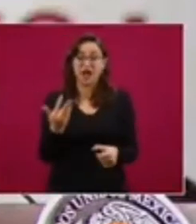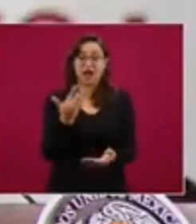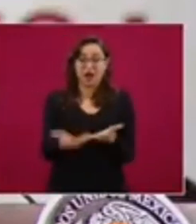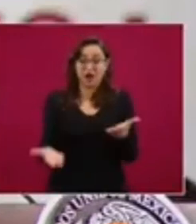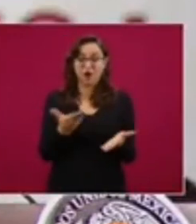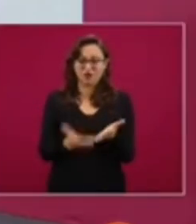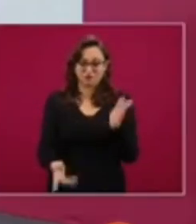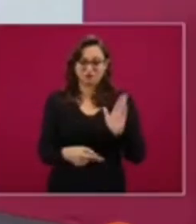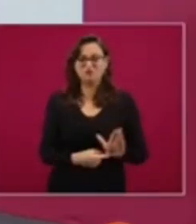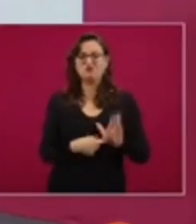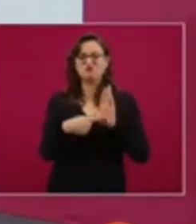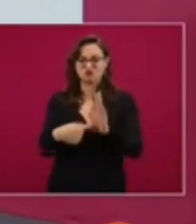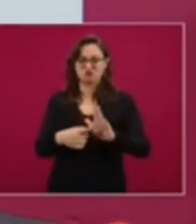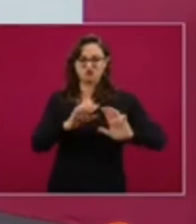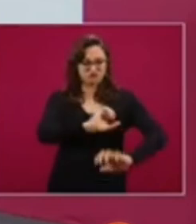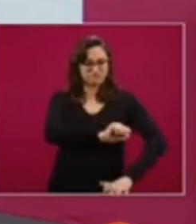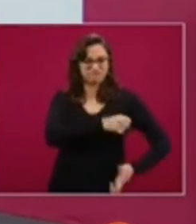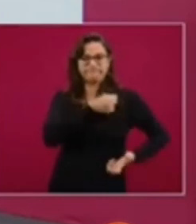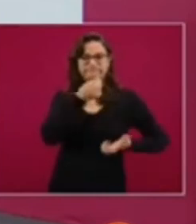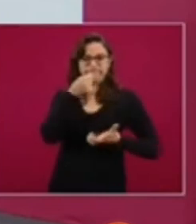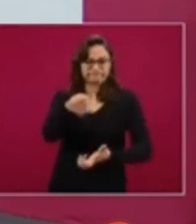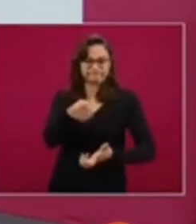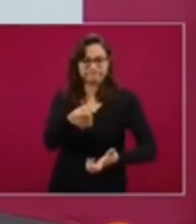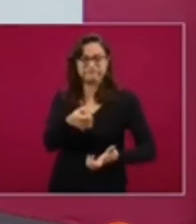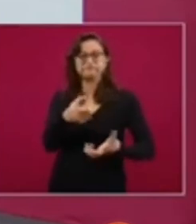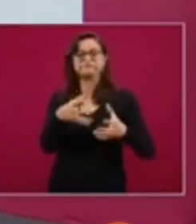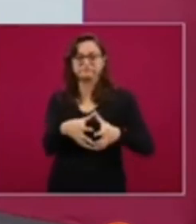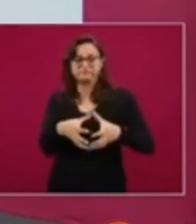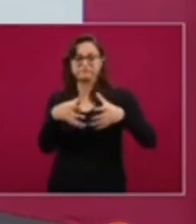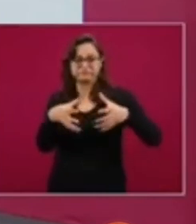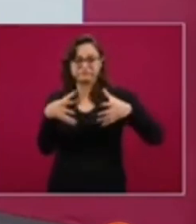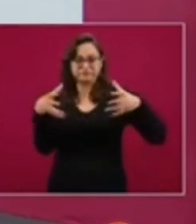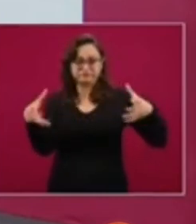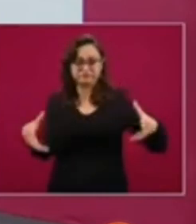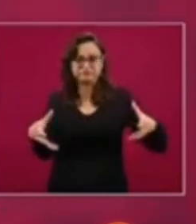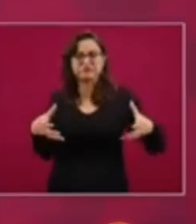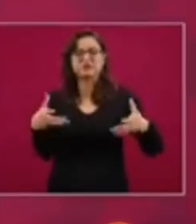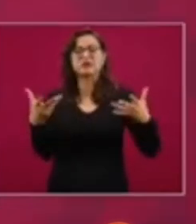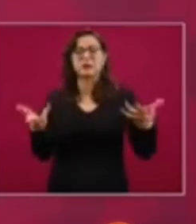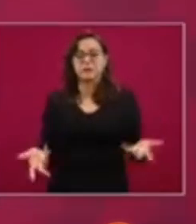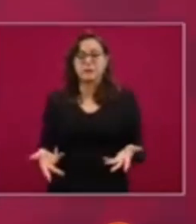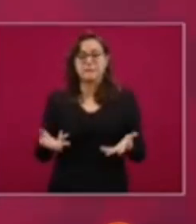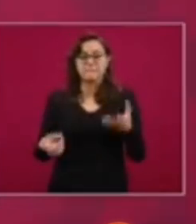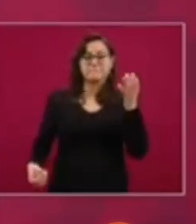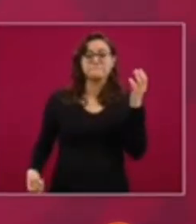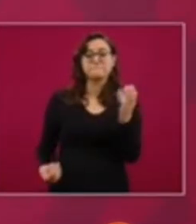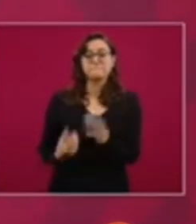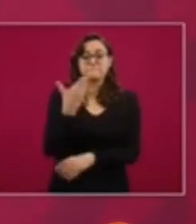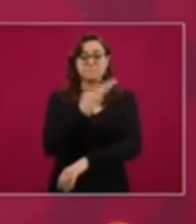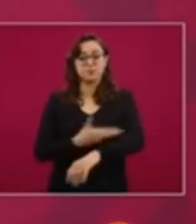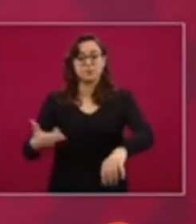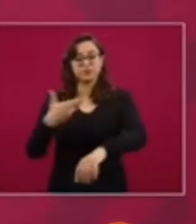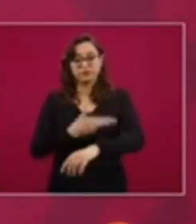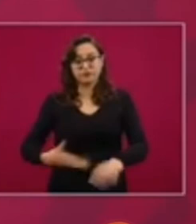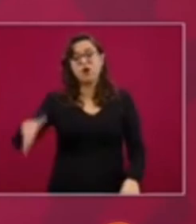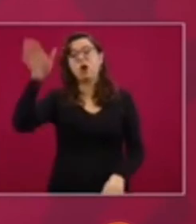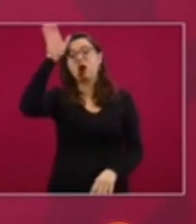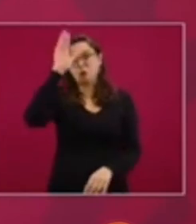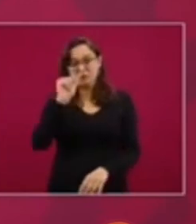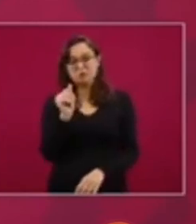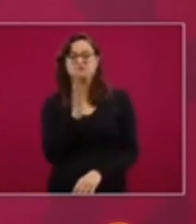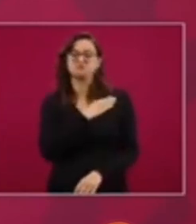de cómo se está intentando aumentar la inversión por parte de esta alineación, diría yo, virtuosa